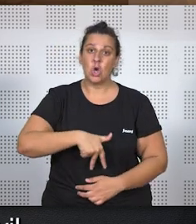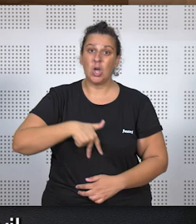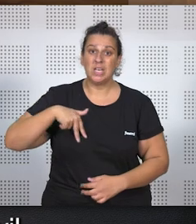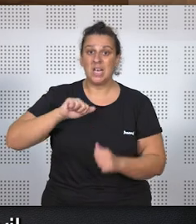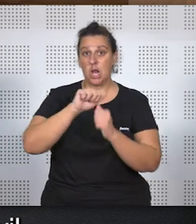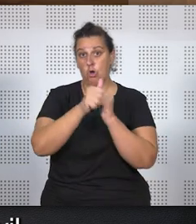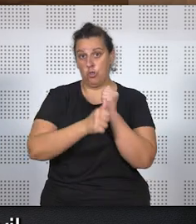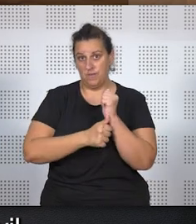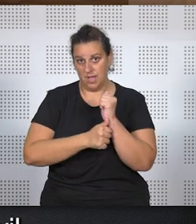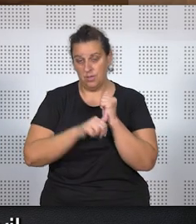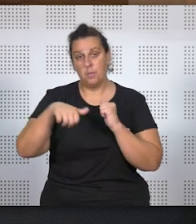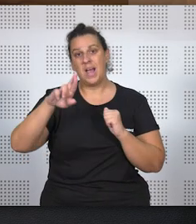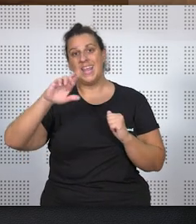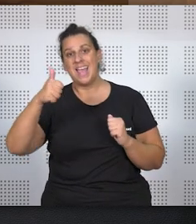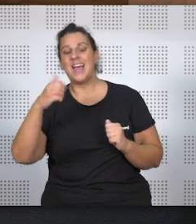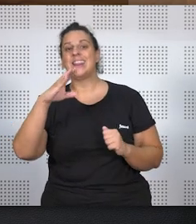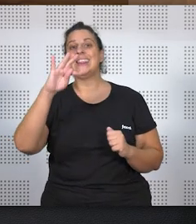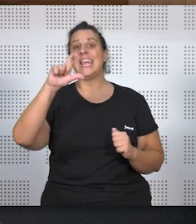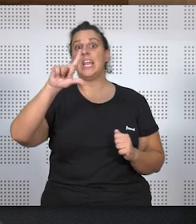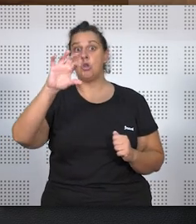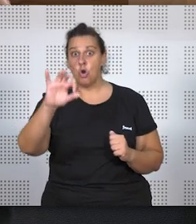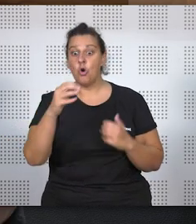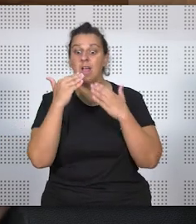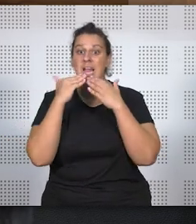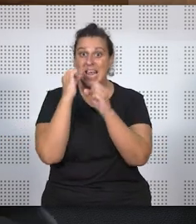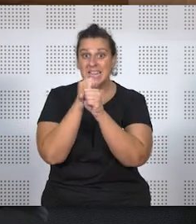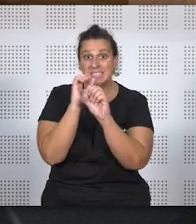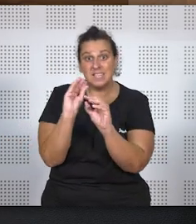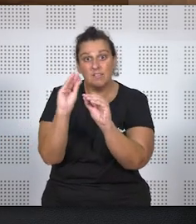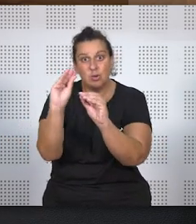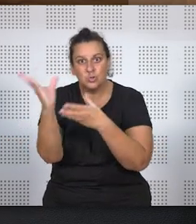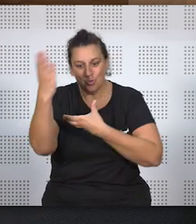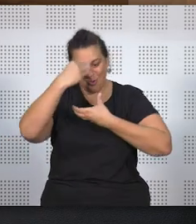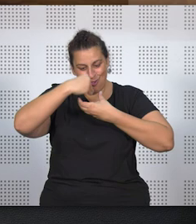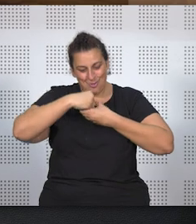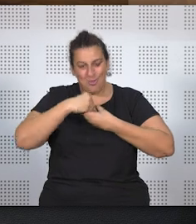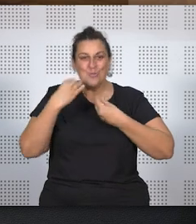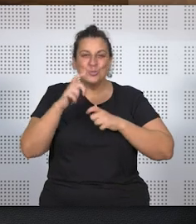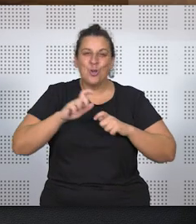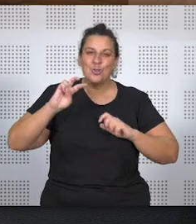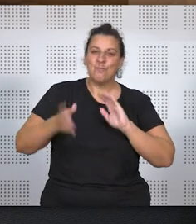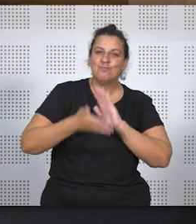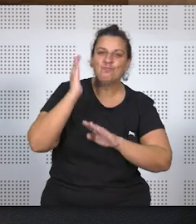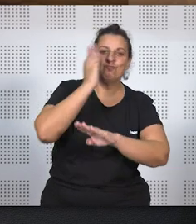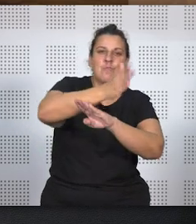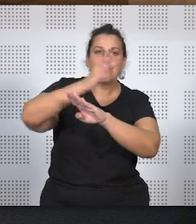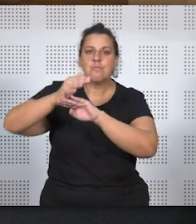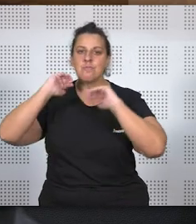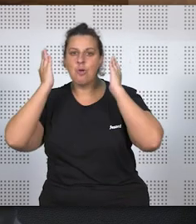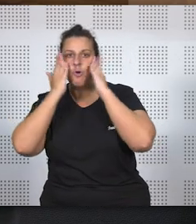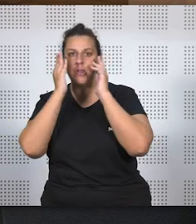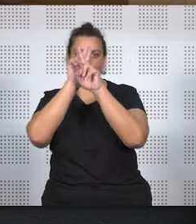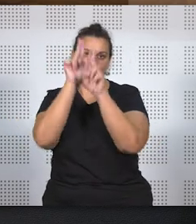de la Salud Civil, que es María Telo, y gracias a sus trabajos, y al de muchas otras que van a muchos congresos